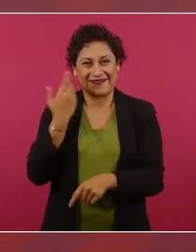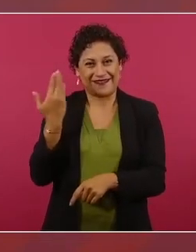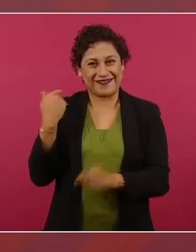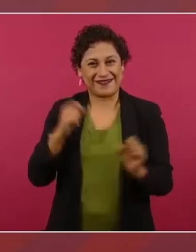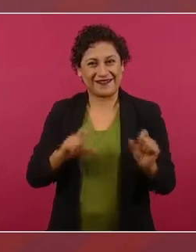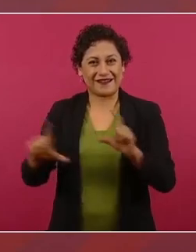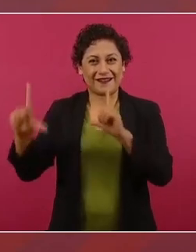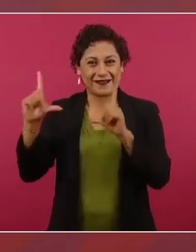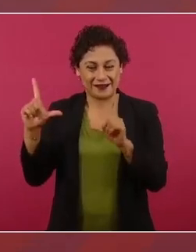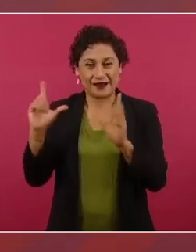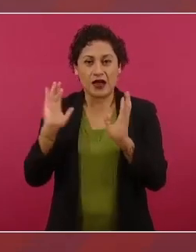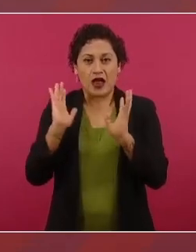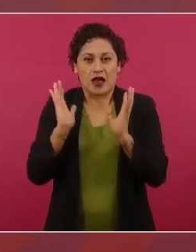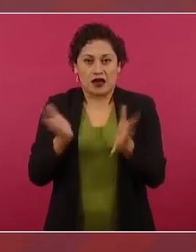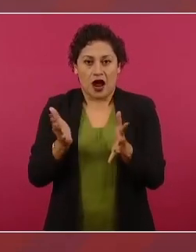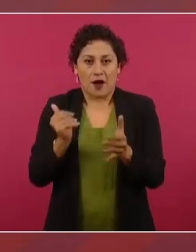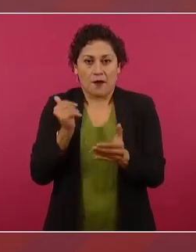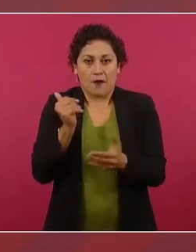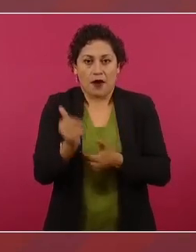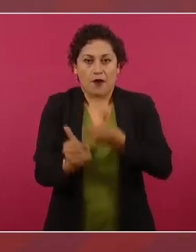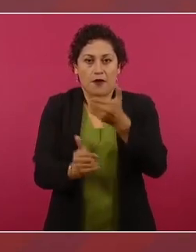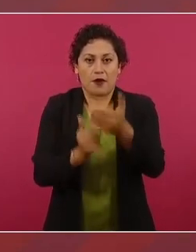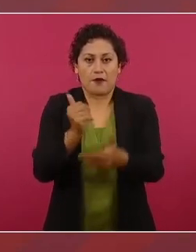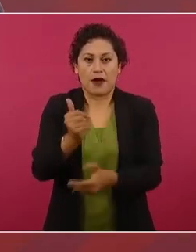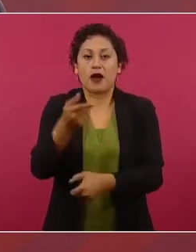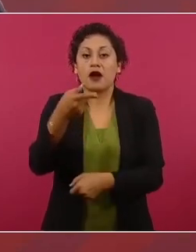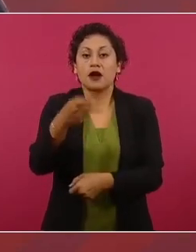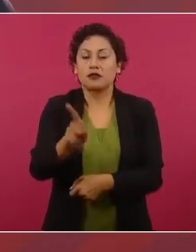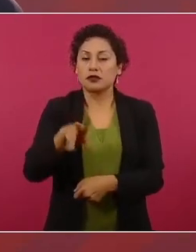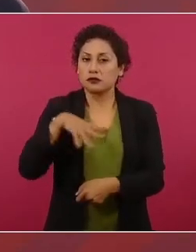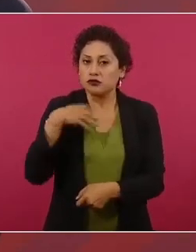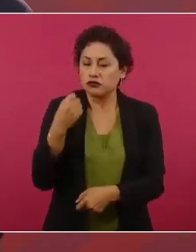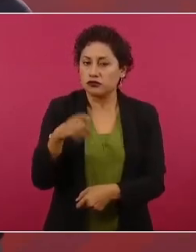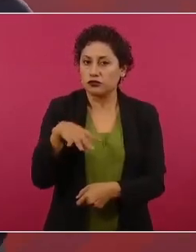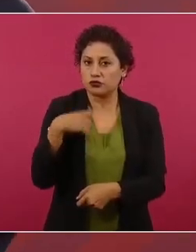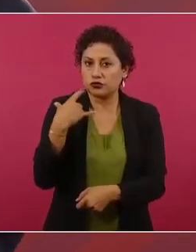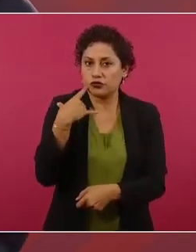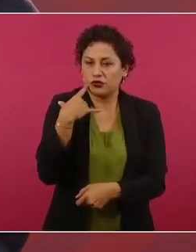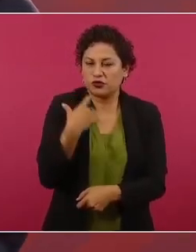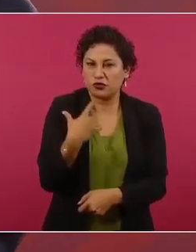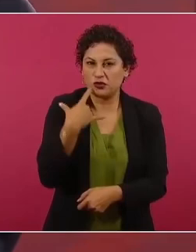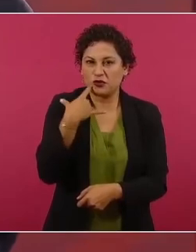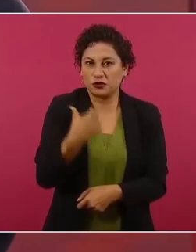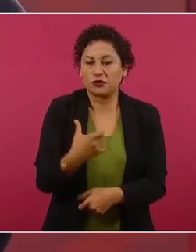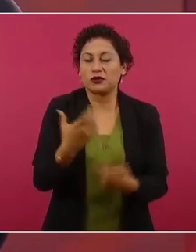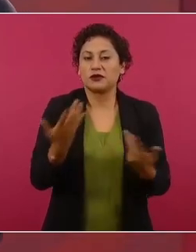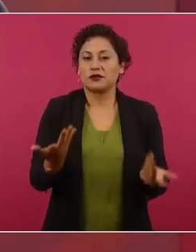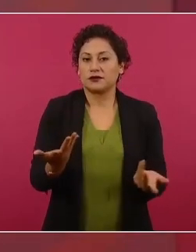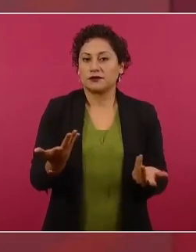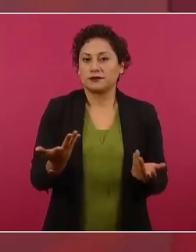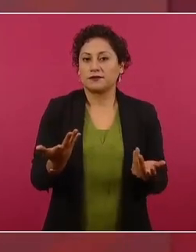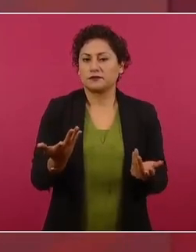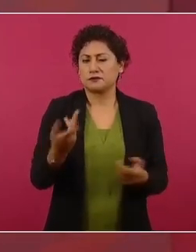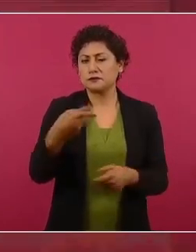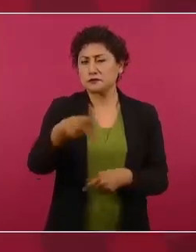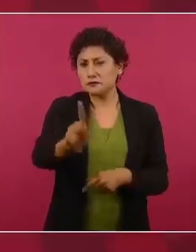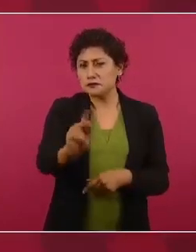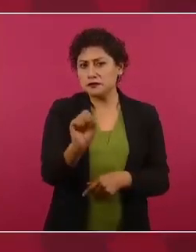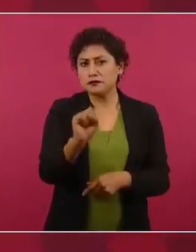lo que nos ha costado, pero vamos a seguir y se cuenta con el apoyo de